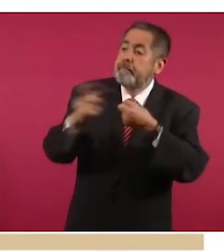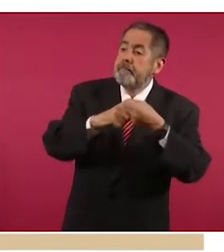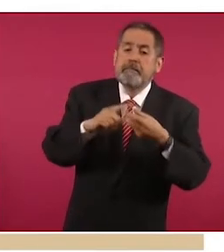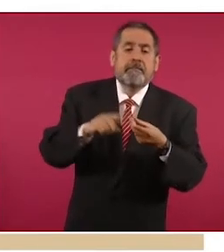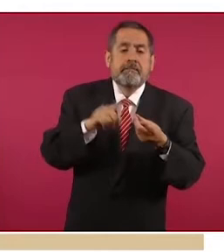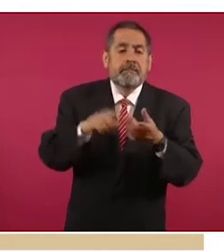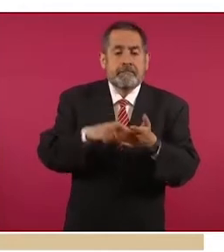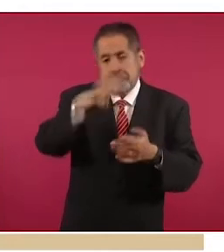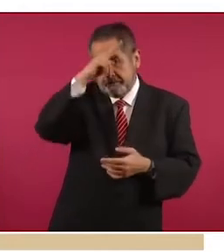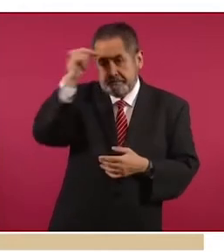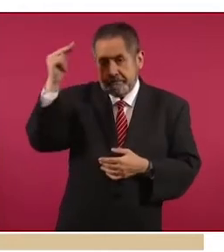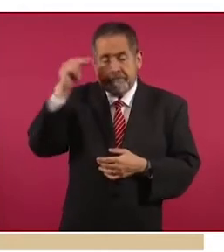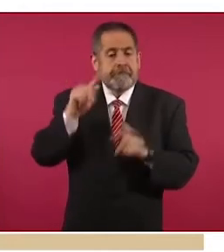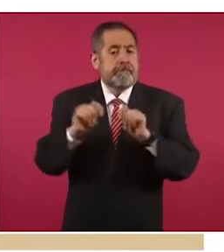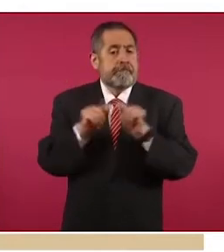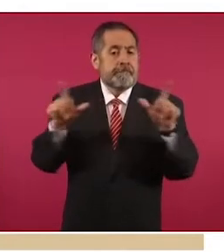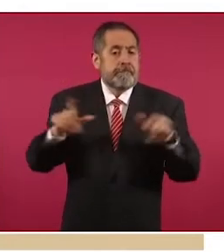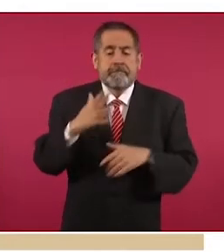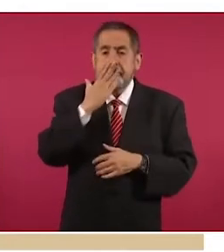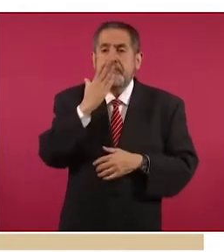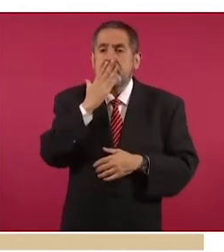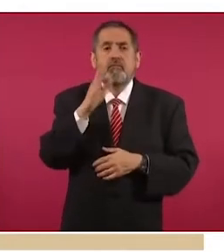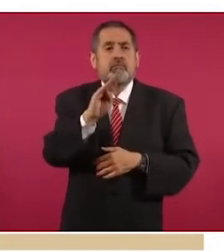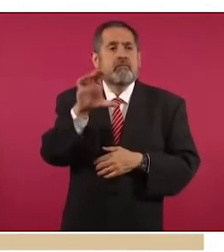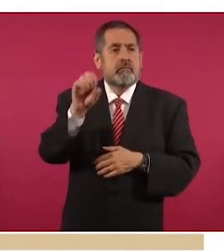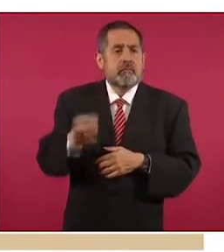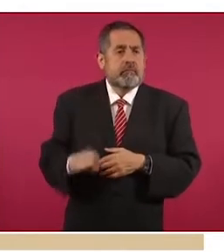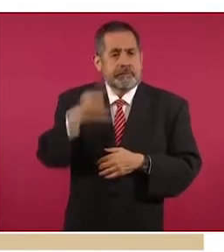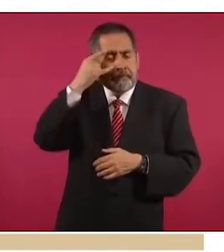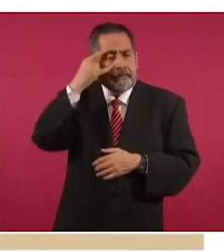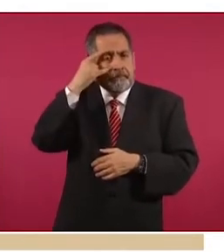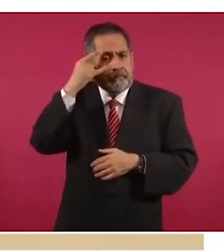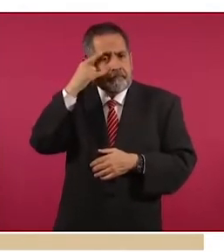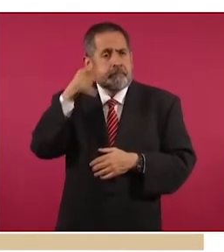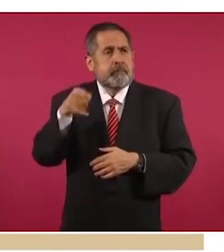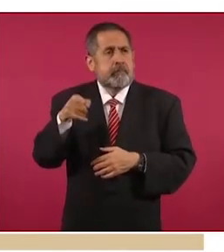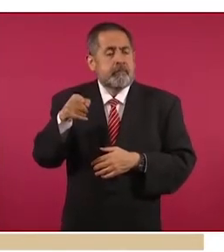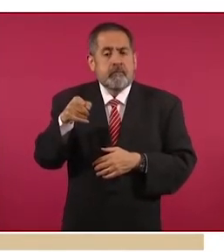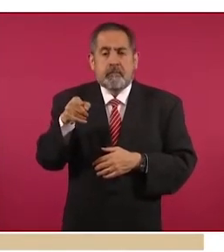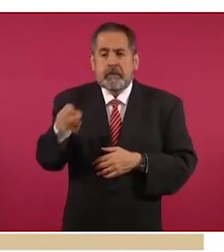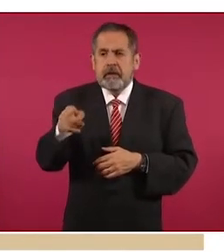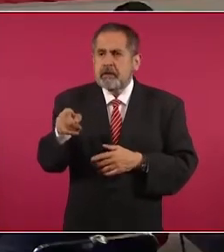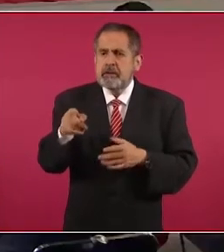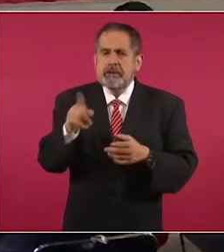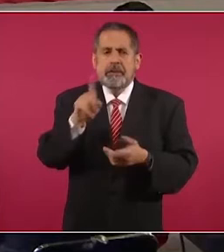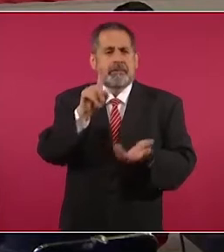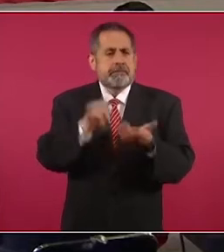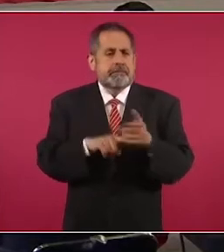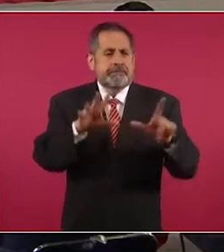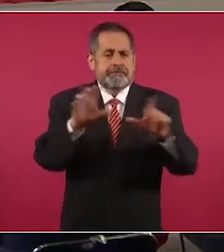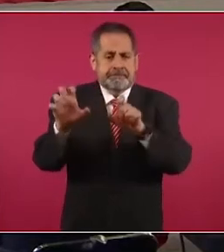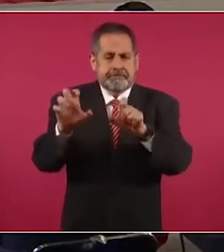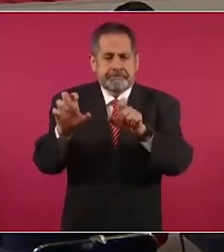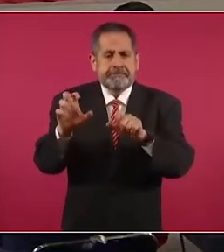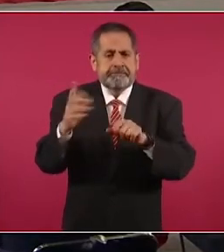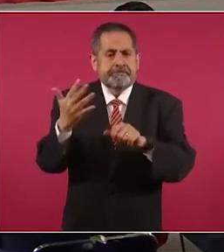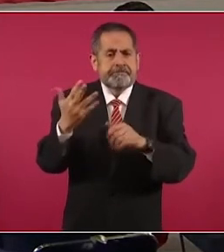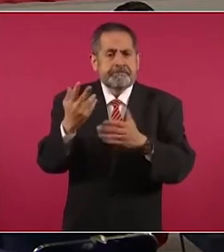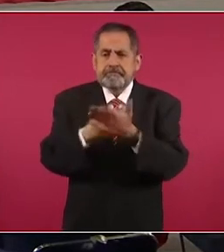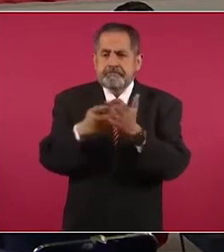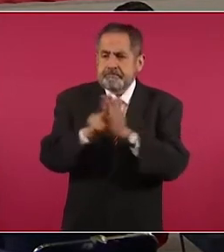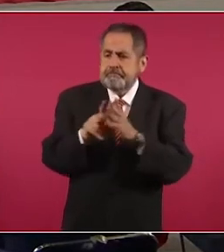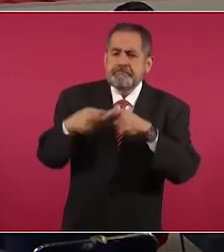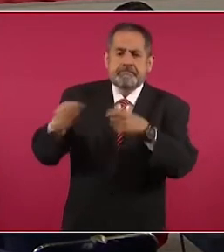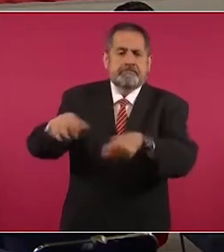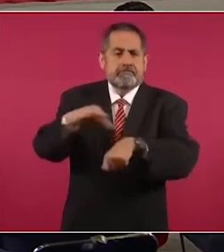Nayarit, en Tlaxcala, en Sonora, en Baja California Sur, en Campeche. En este caso son 1.750 vacantes de